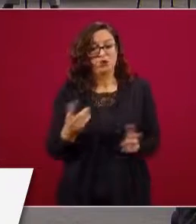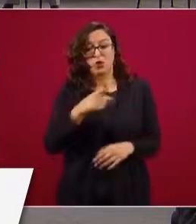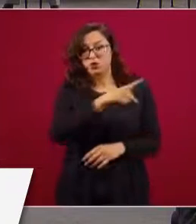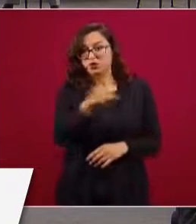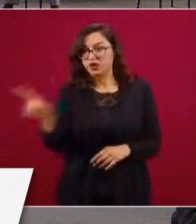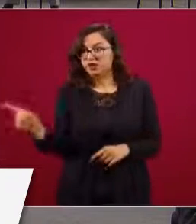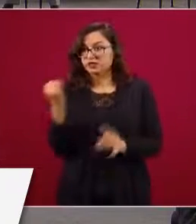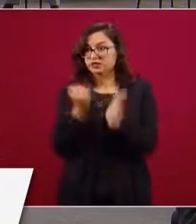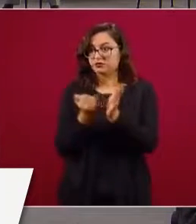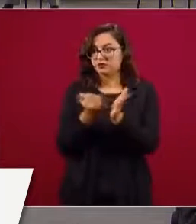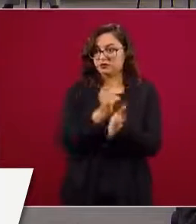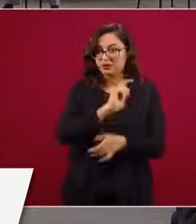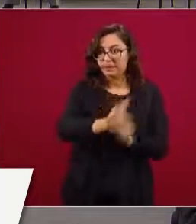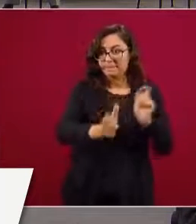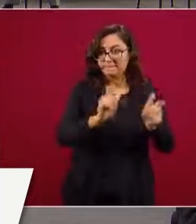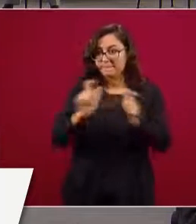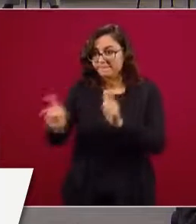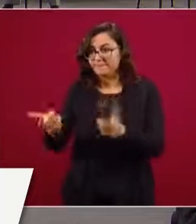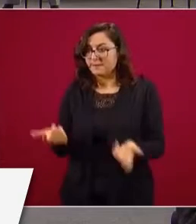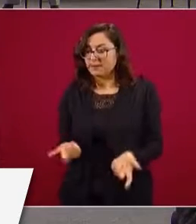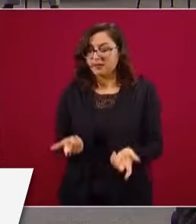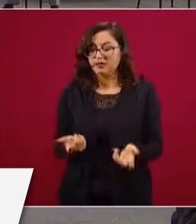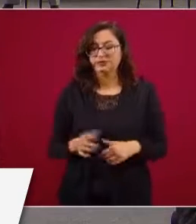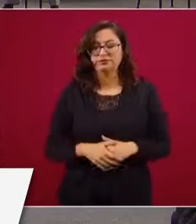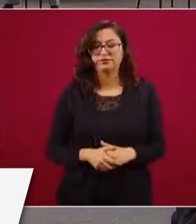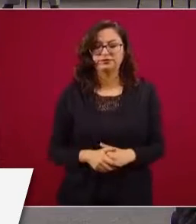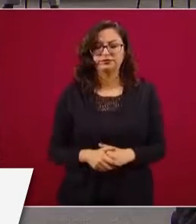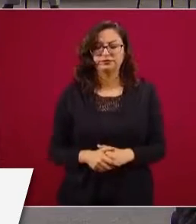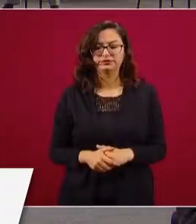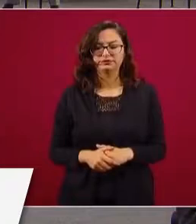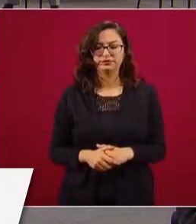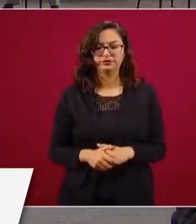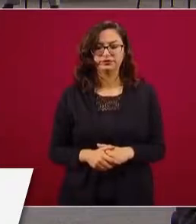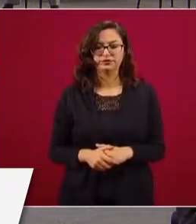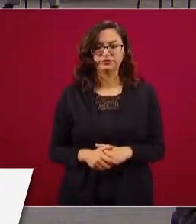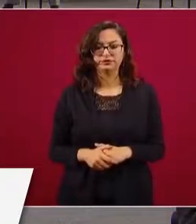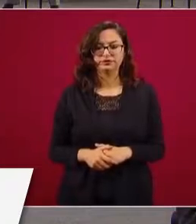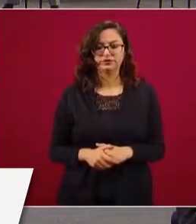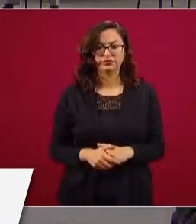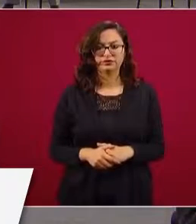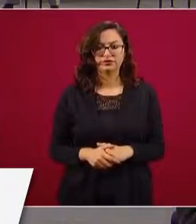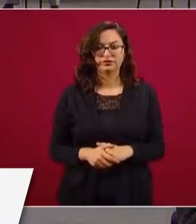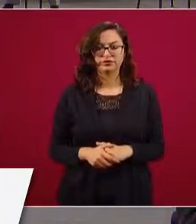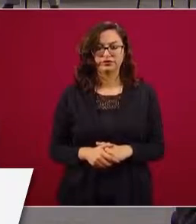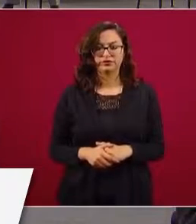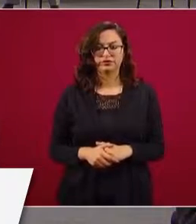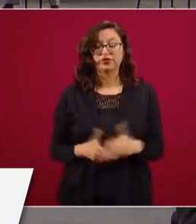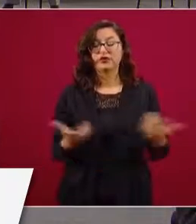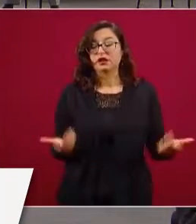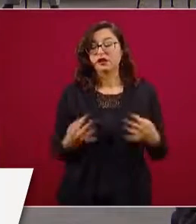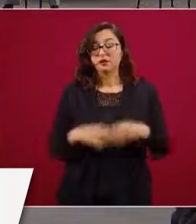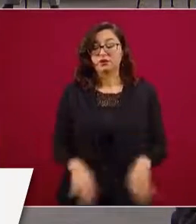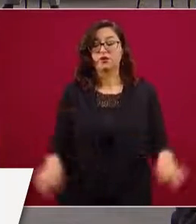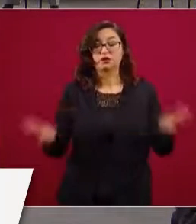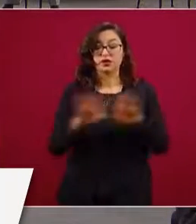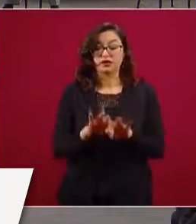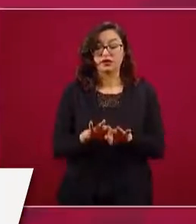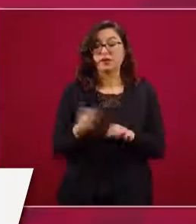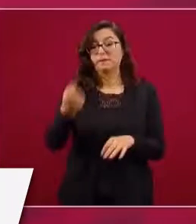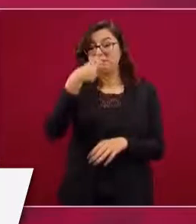medicamentos y los materiales de curación. Asegurar el abastecimiento, eso es muy importante,